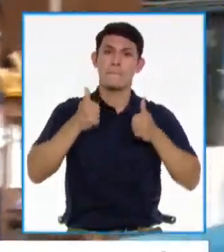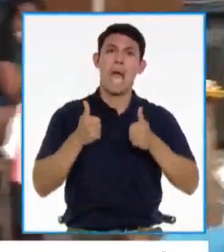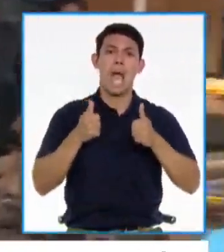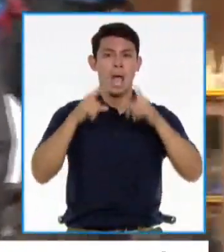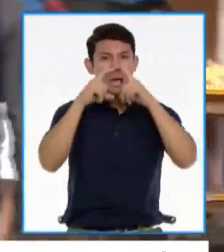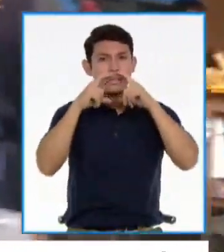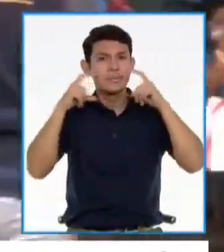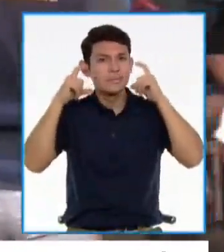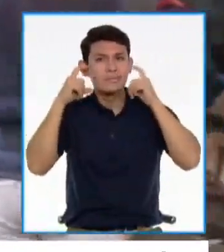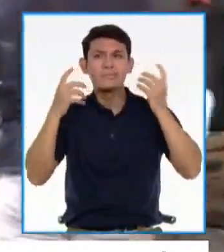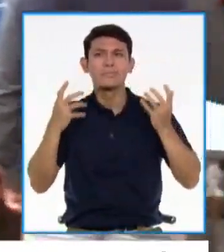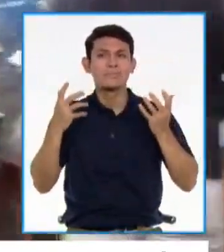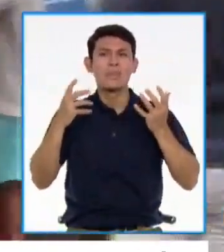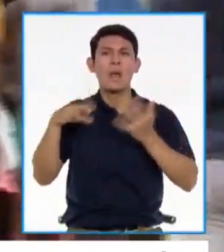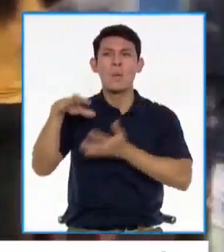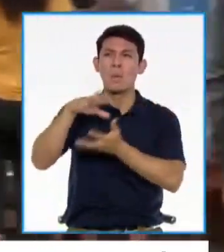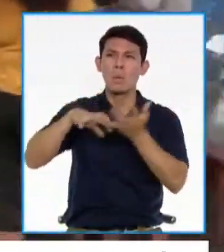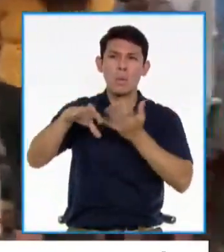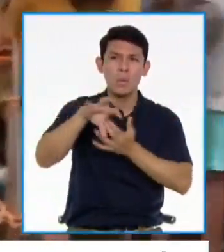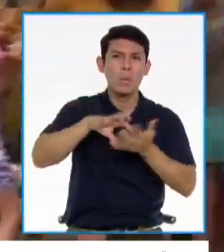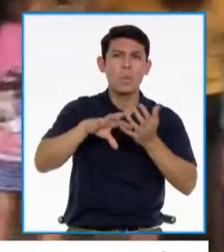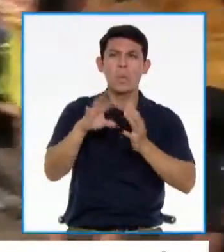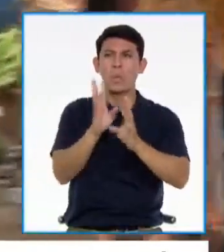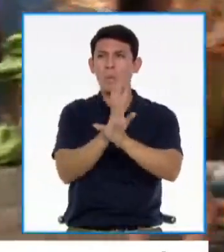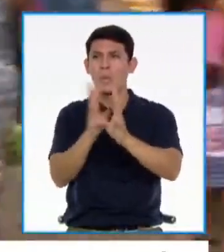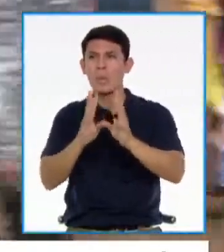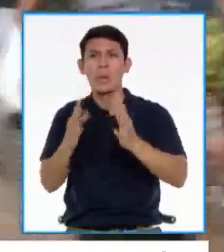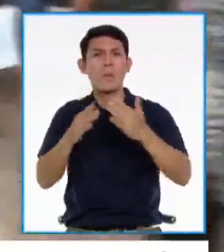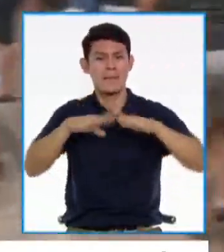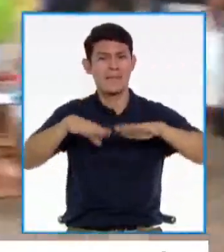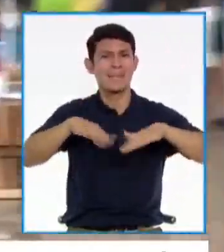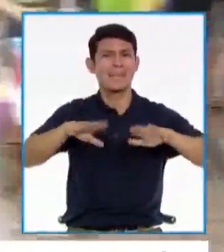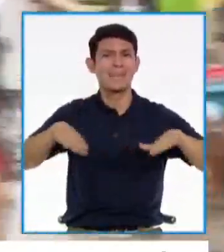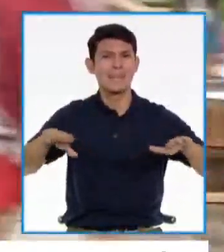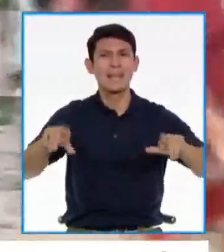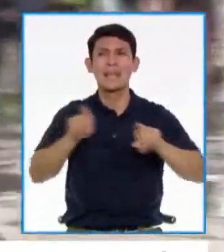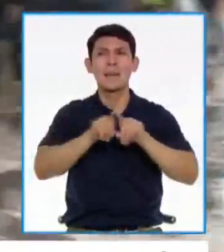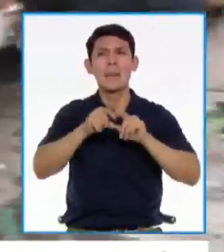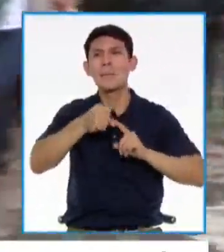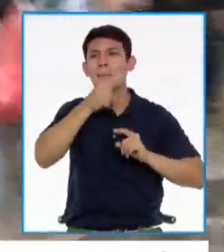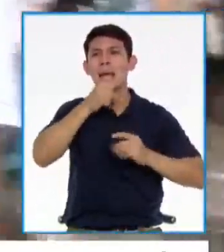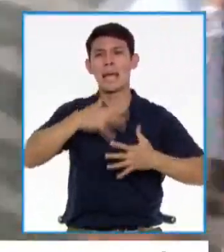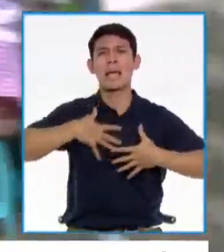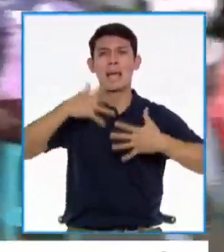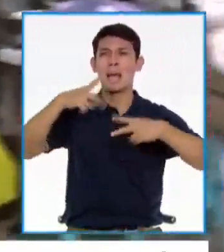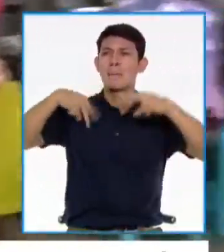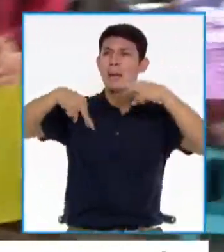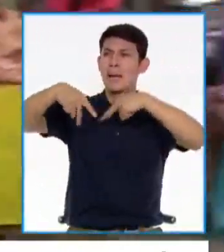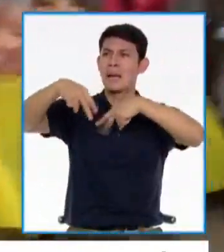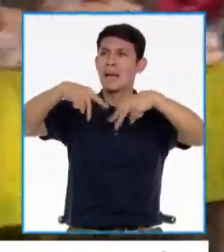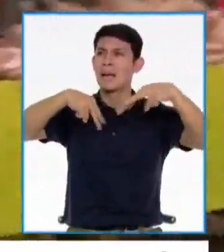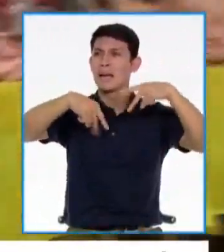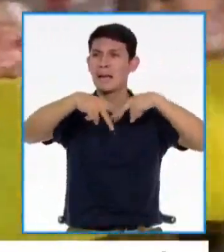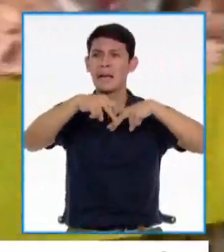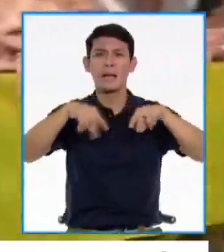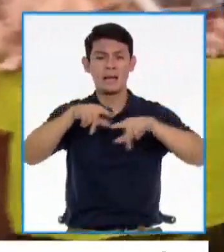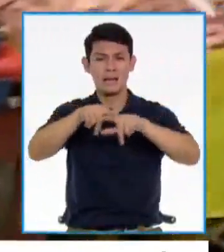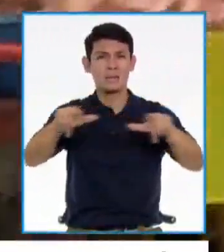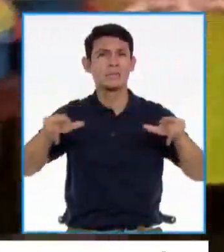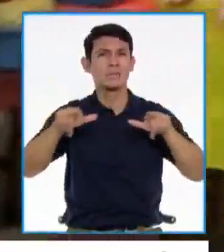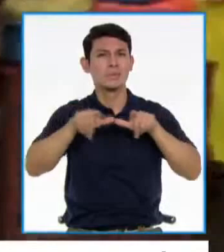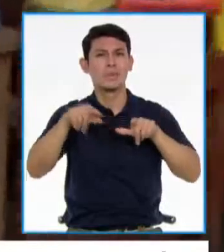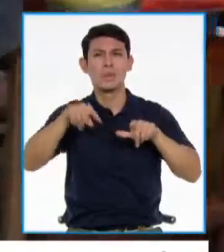mascarilla. Hay mucha aglomeración, hay muchos niños y también adultos mayores que caminan por esta zona. Una zona